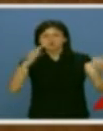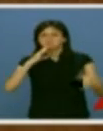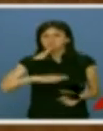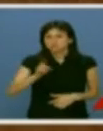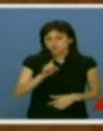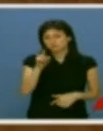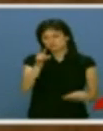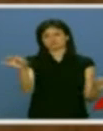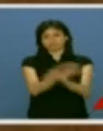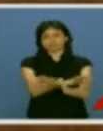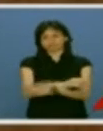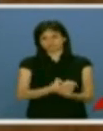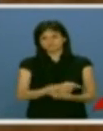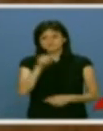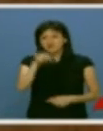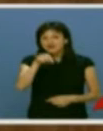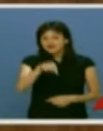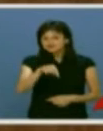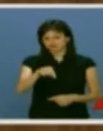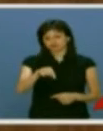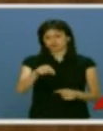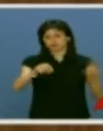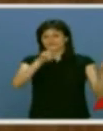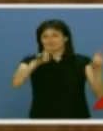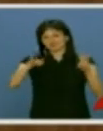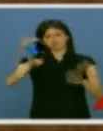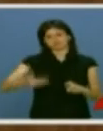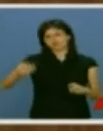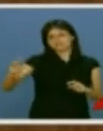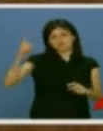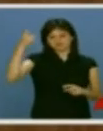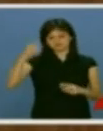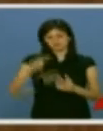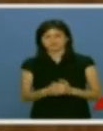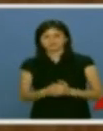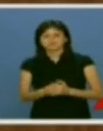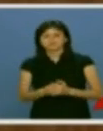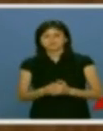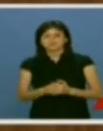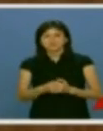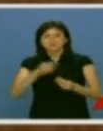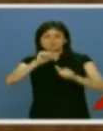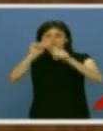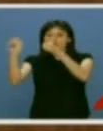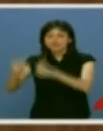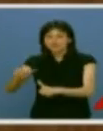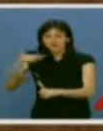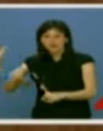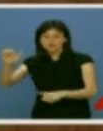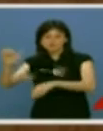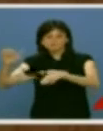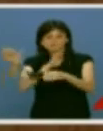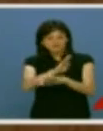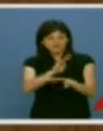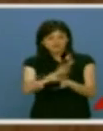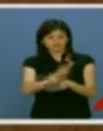Se equivocan. Esto es precisamente lo que más le ha de importar a esta Cámara. Todo el desarrollo histórico de este modelo, el estado del bienestar en sí